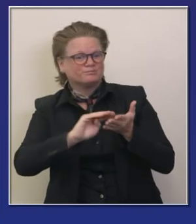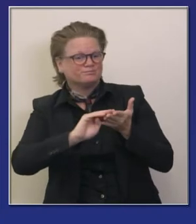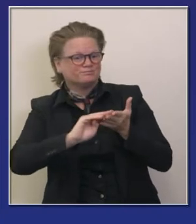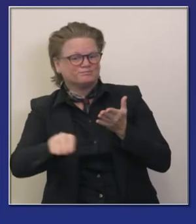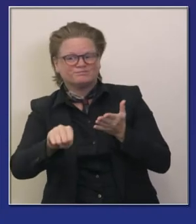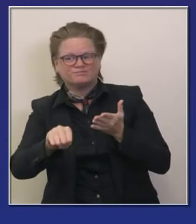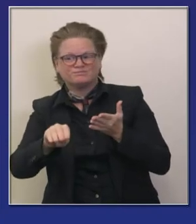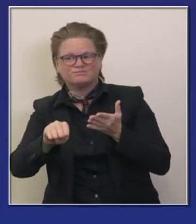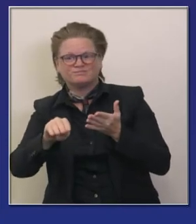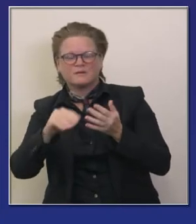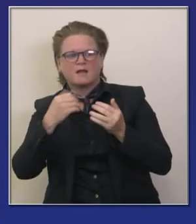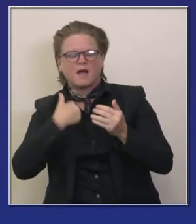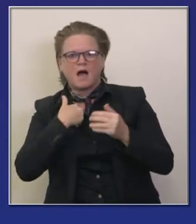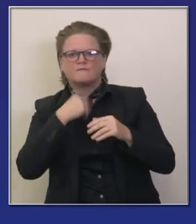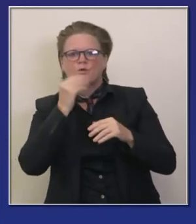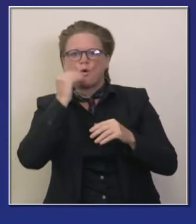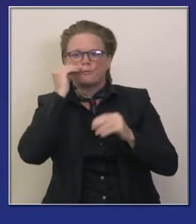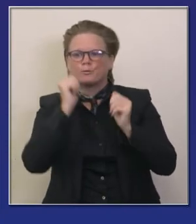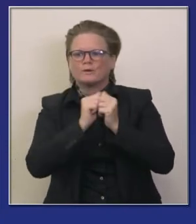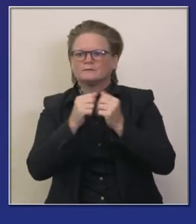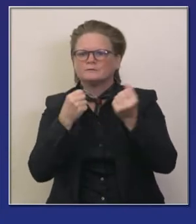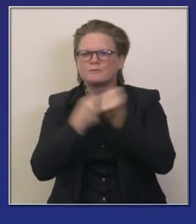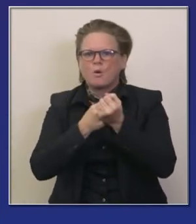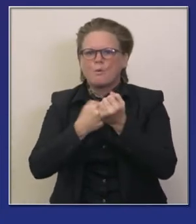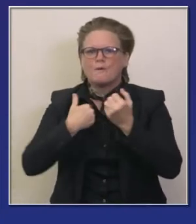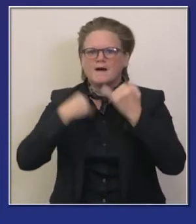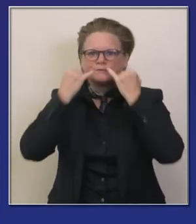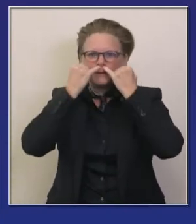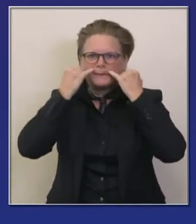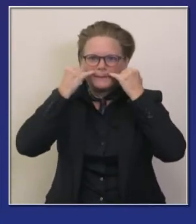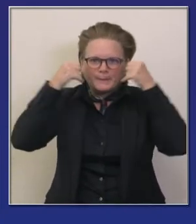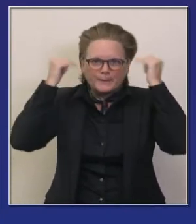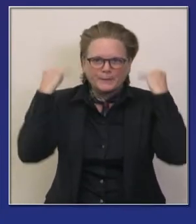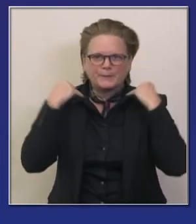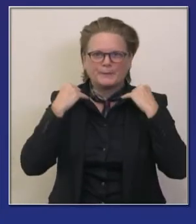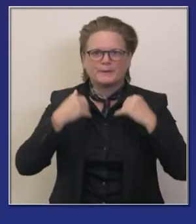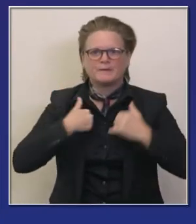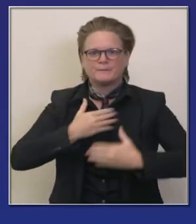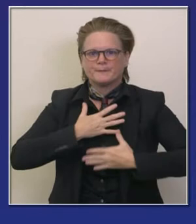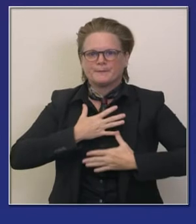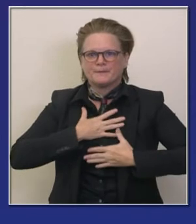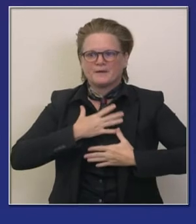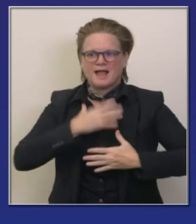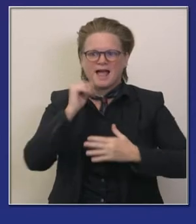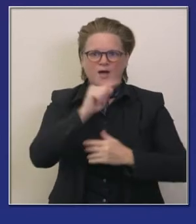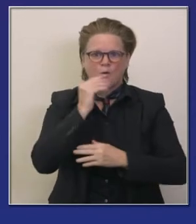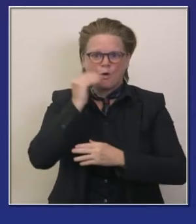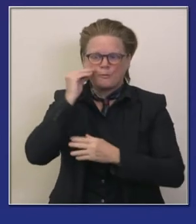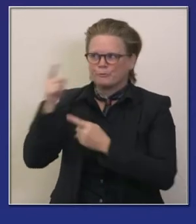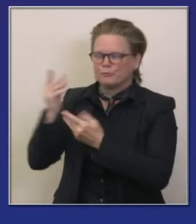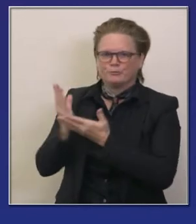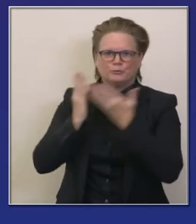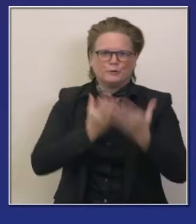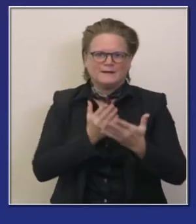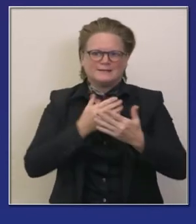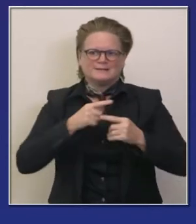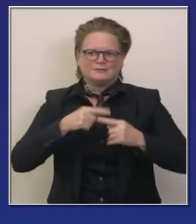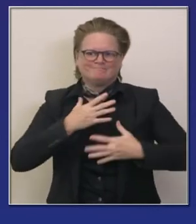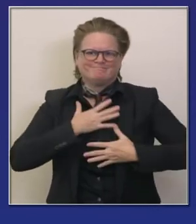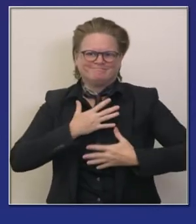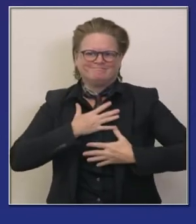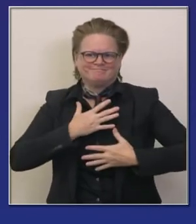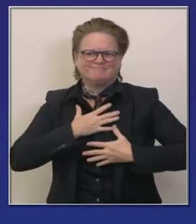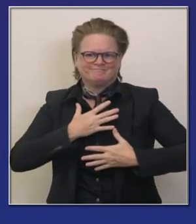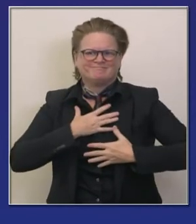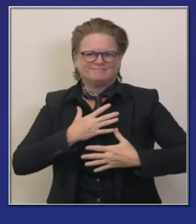a home for you tenemos a persona a pacientes que queremos sacar del sistema mandarlos a